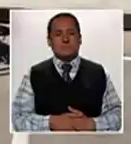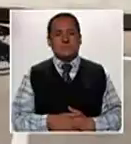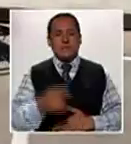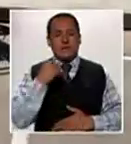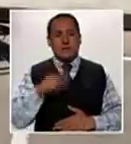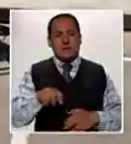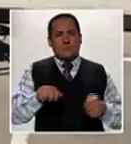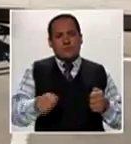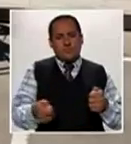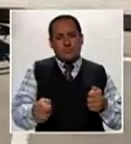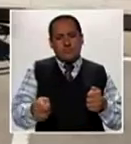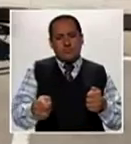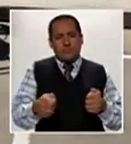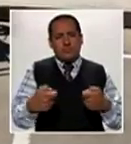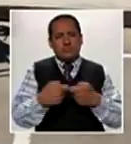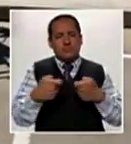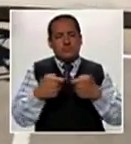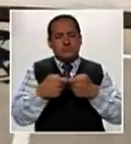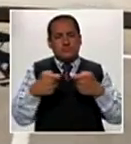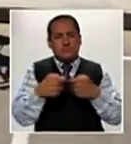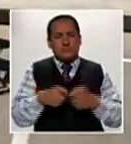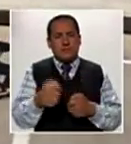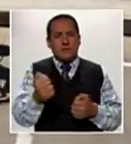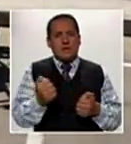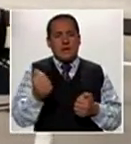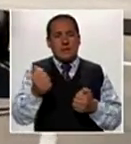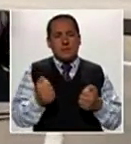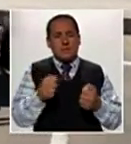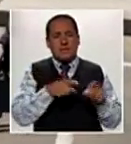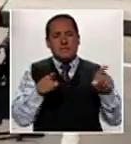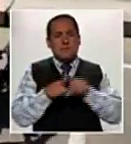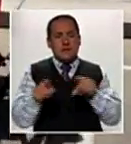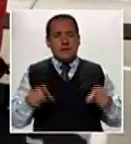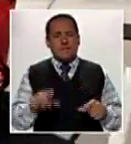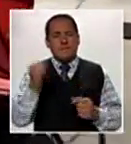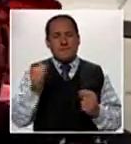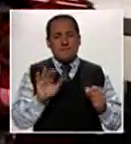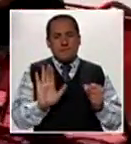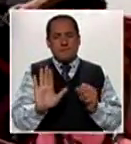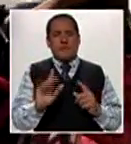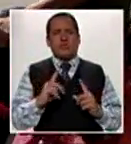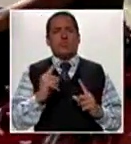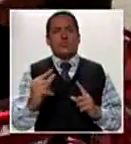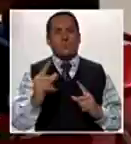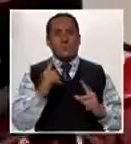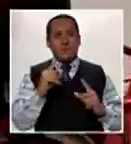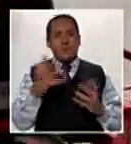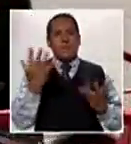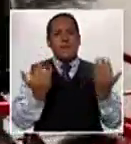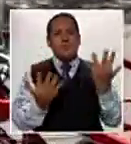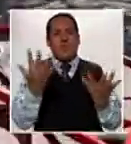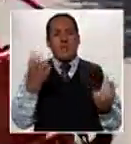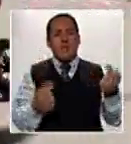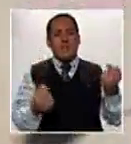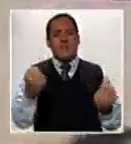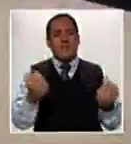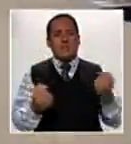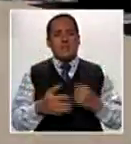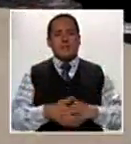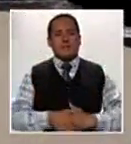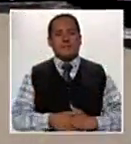El arranque es eléctrico. Los controles de cambio de velocidades, freno y aceleración son manuales.